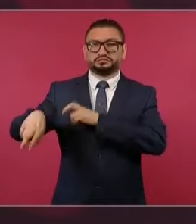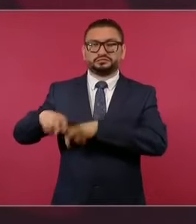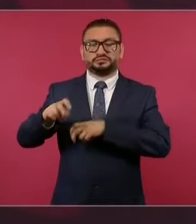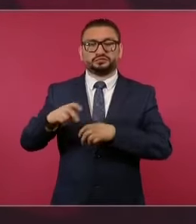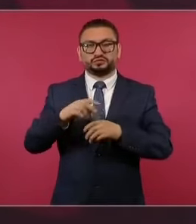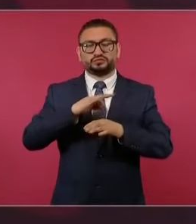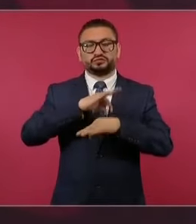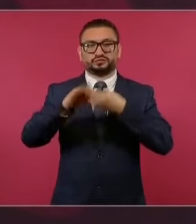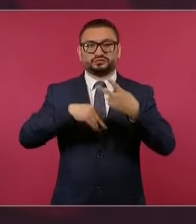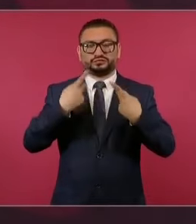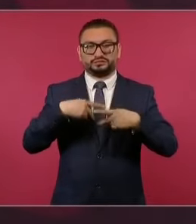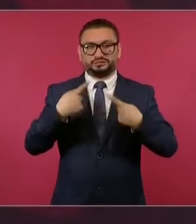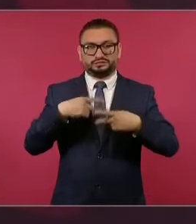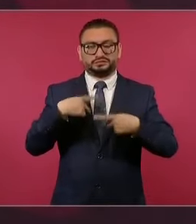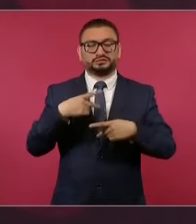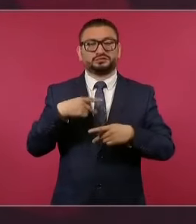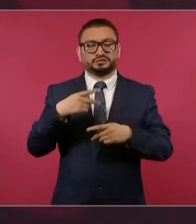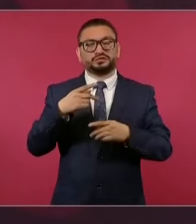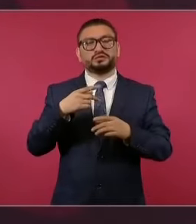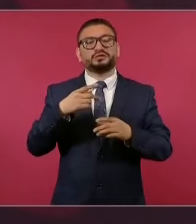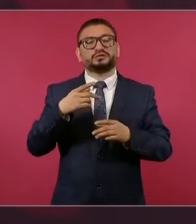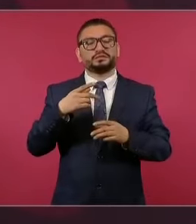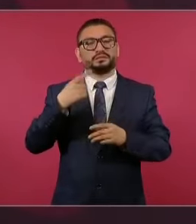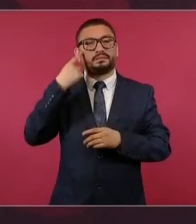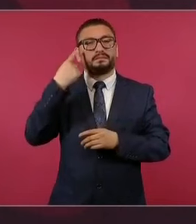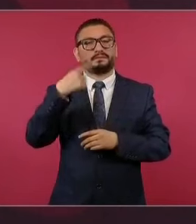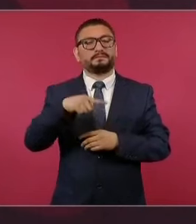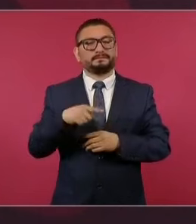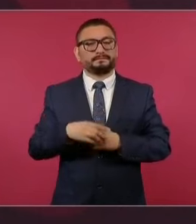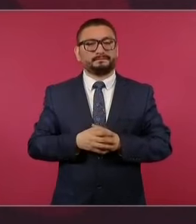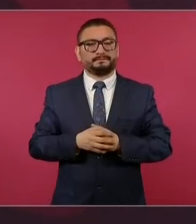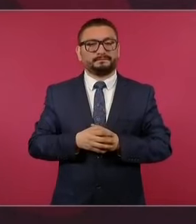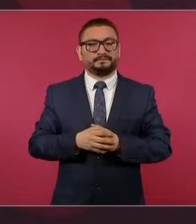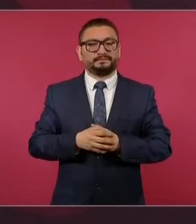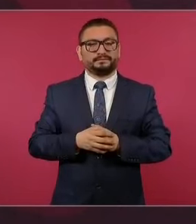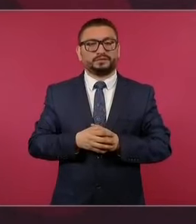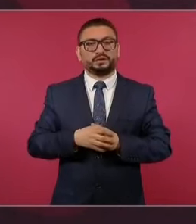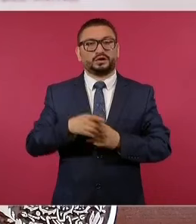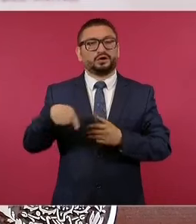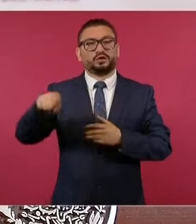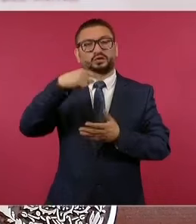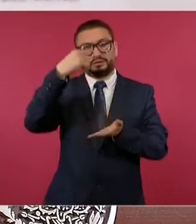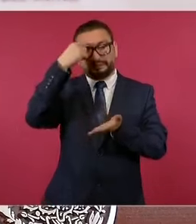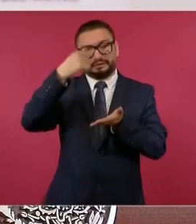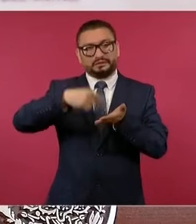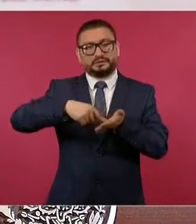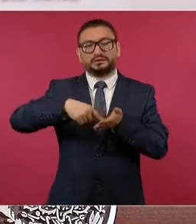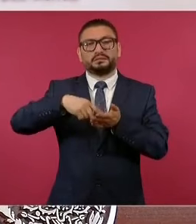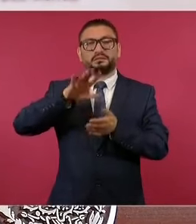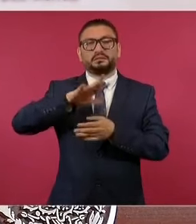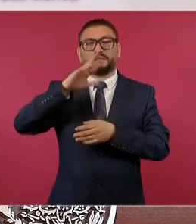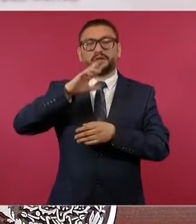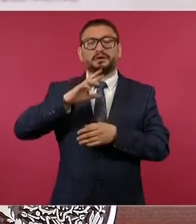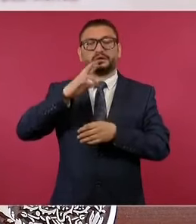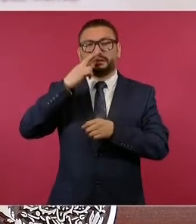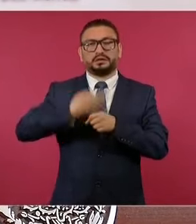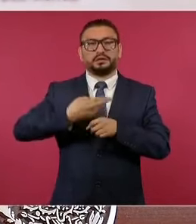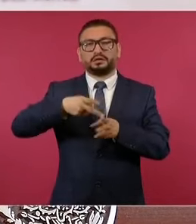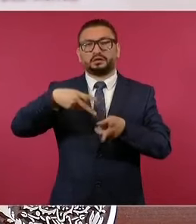para hacer creer que era un robo y no.